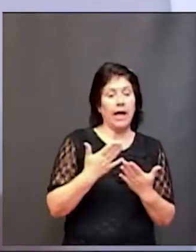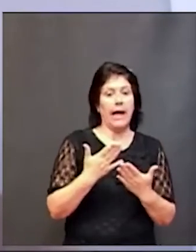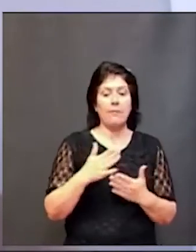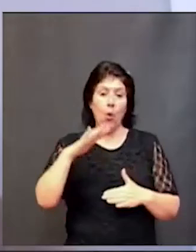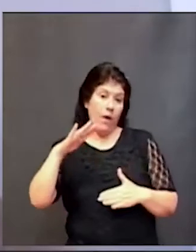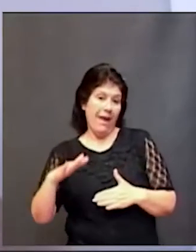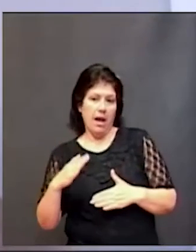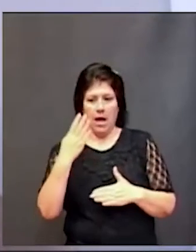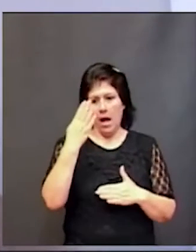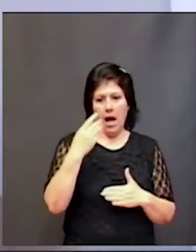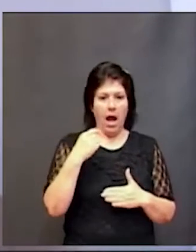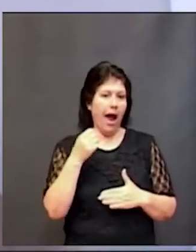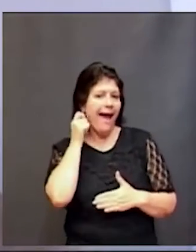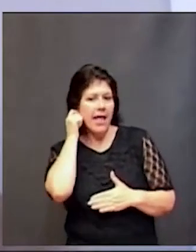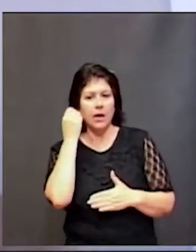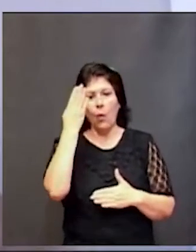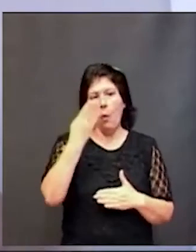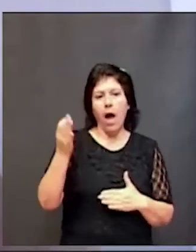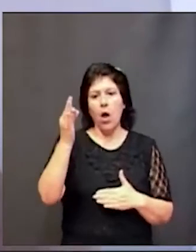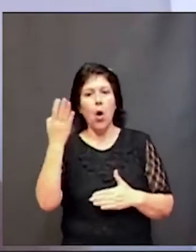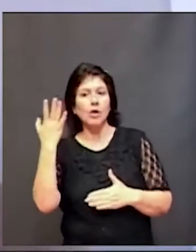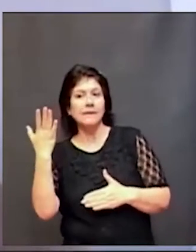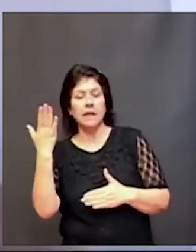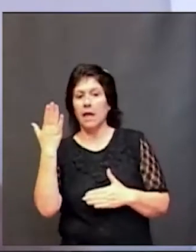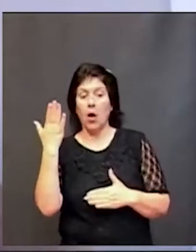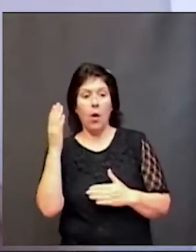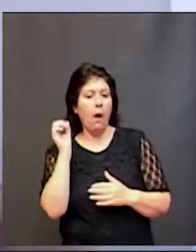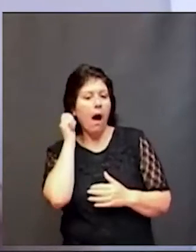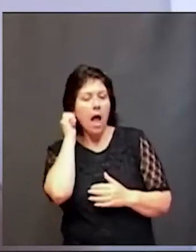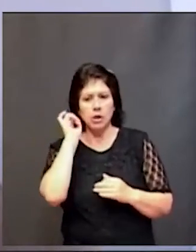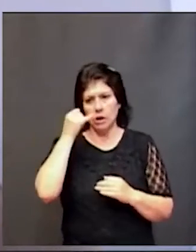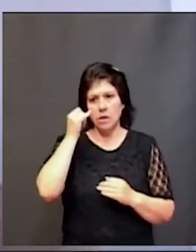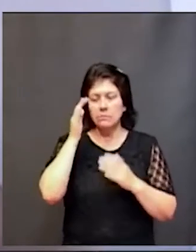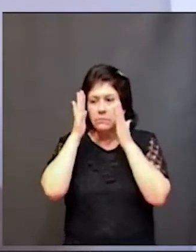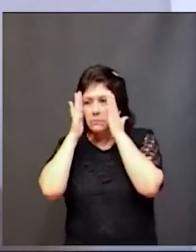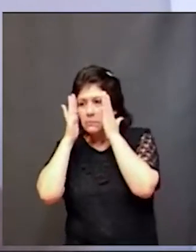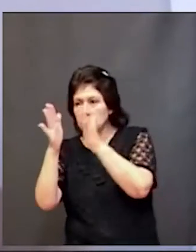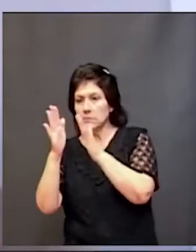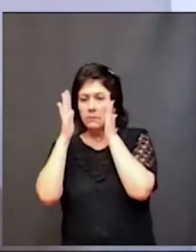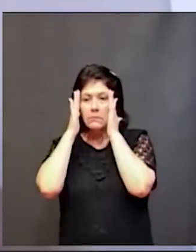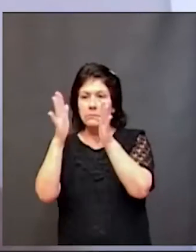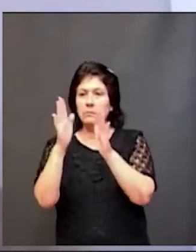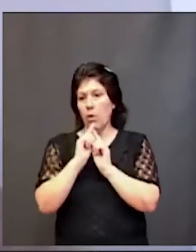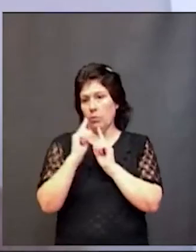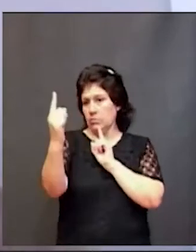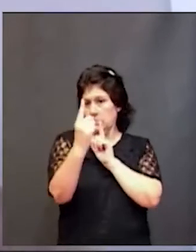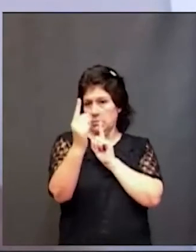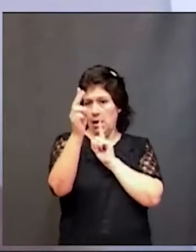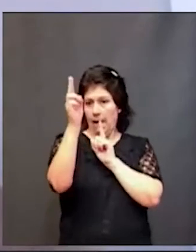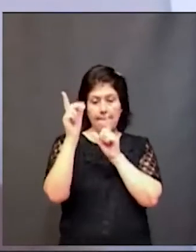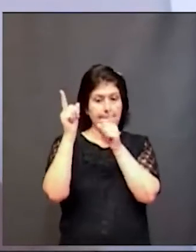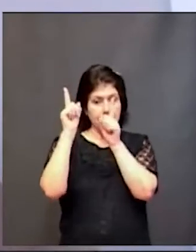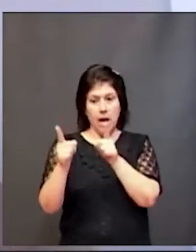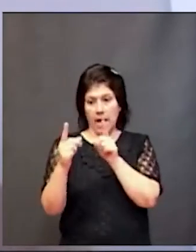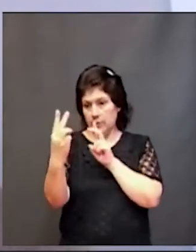regulación empezar a tener autorregulación de la atención por lo menos estar sentado escuchando un aceño en una maestra ustedes le dicen